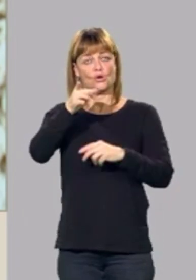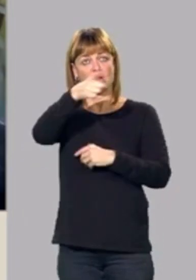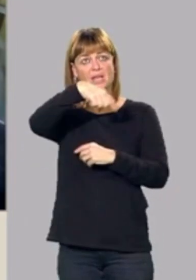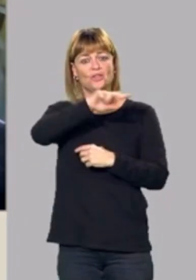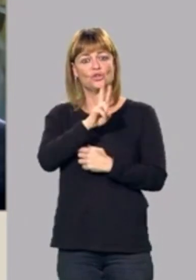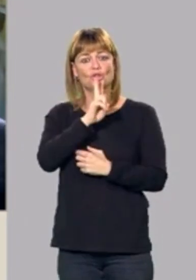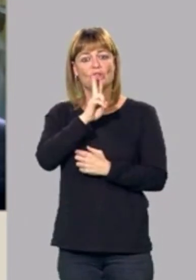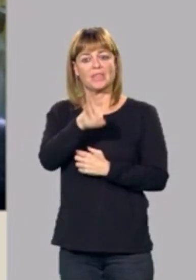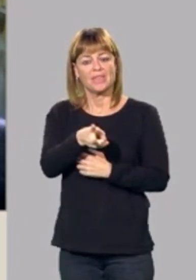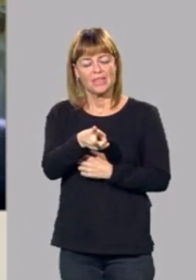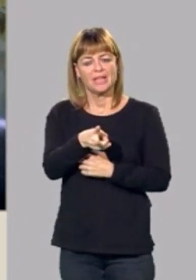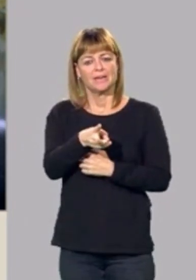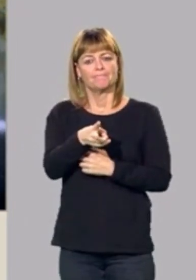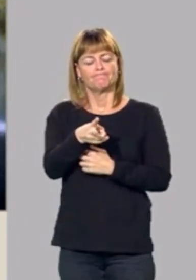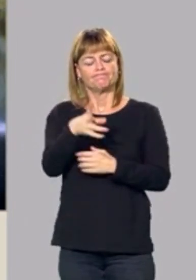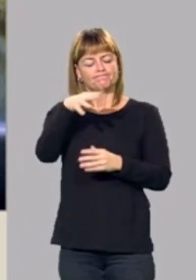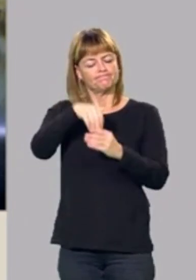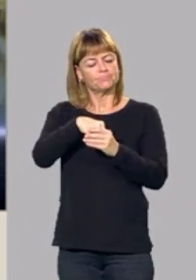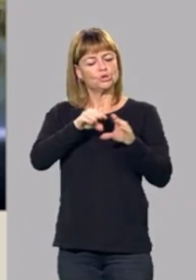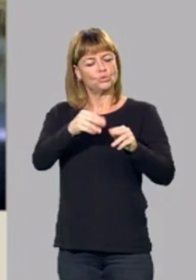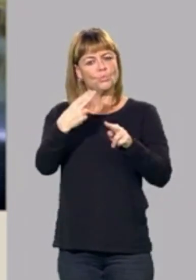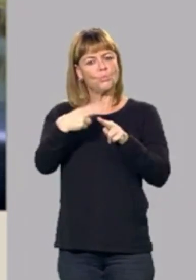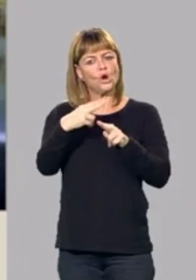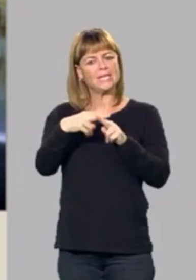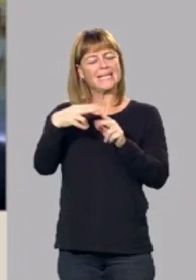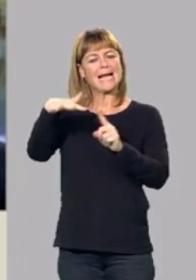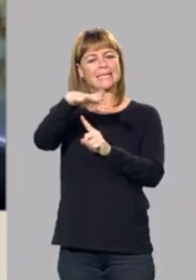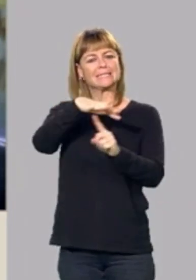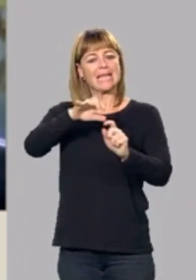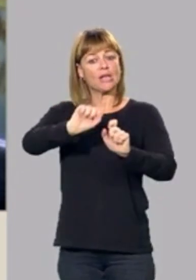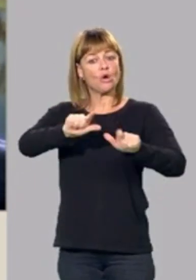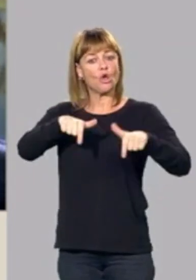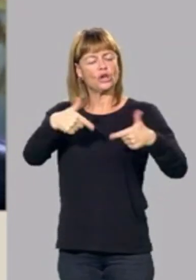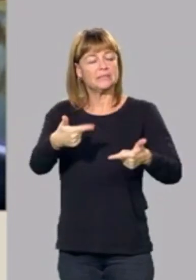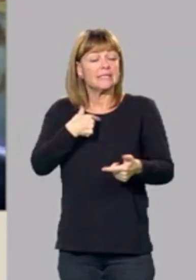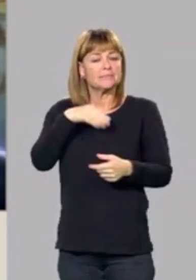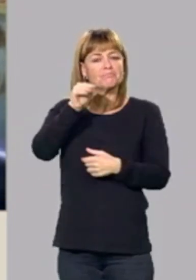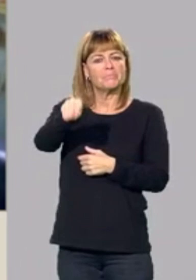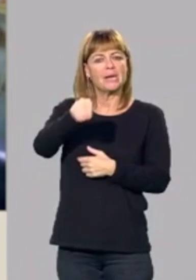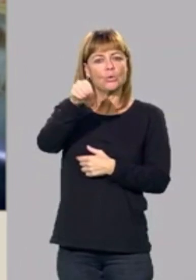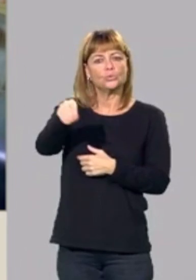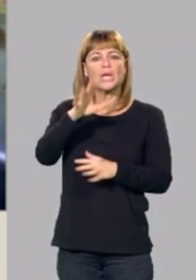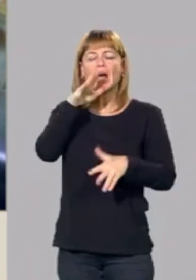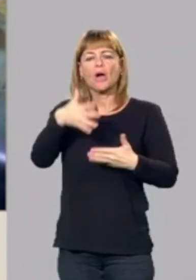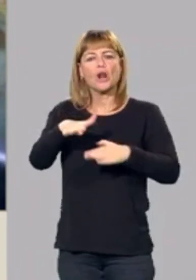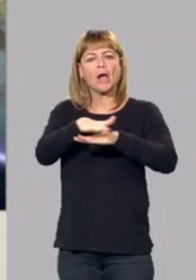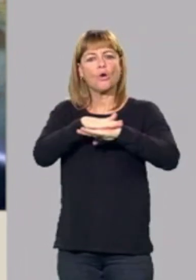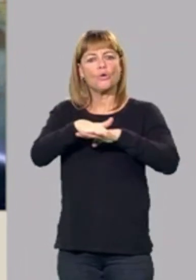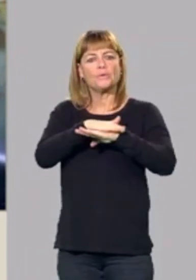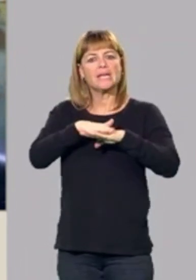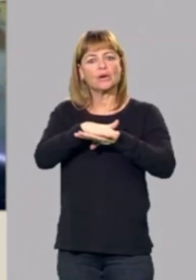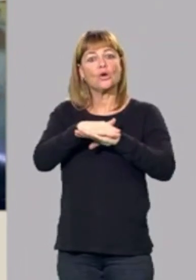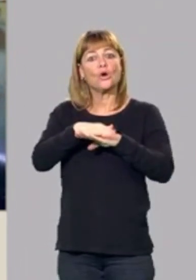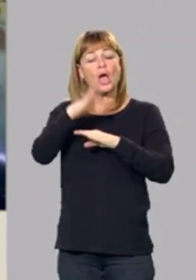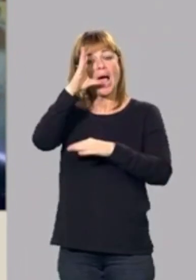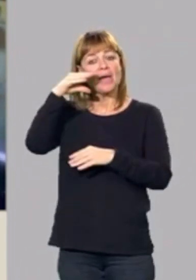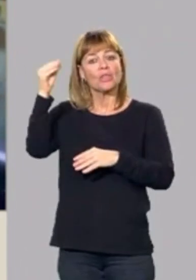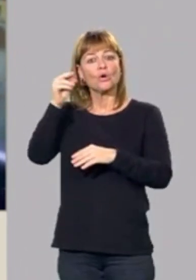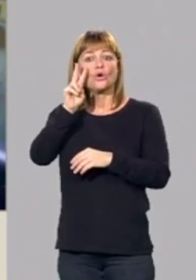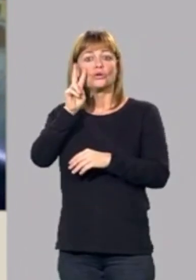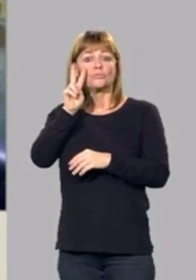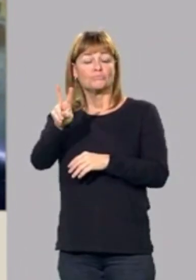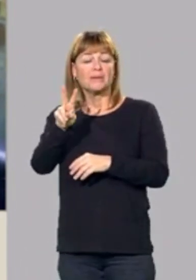Vox cuál entra en las políticas ecologistas. Esto me lleva a preguntarle cómo ven ahora al gobierno de Azcón sin Vox en minoría.